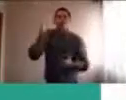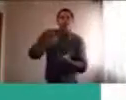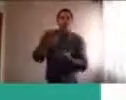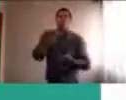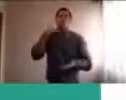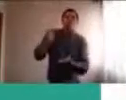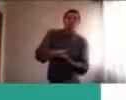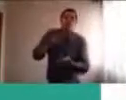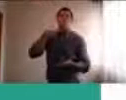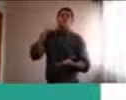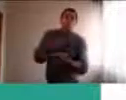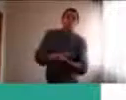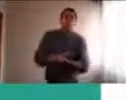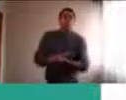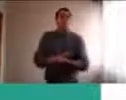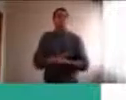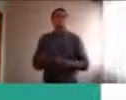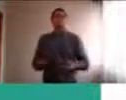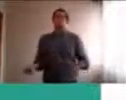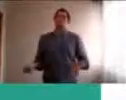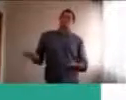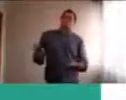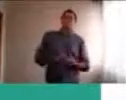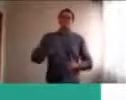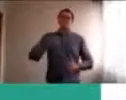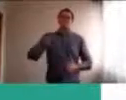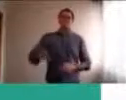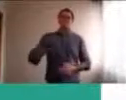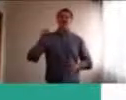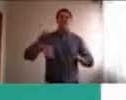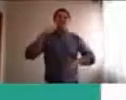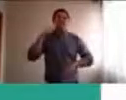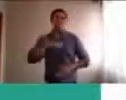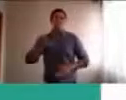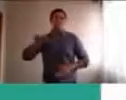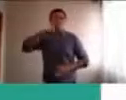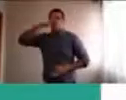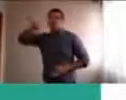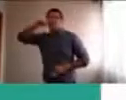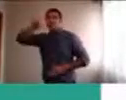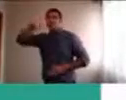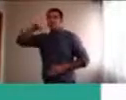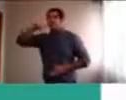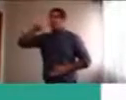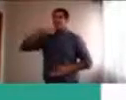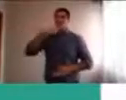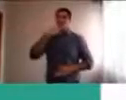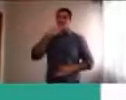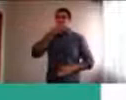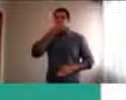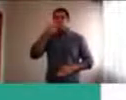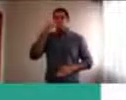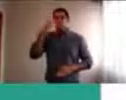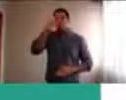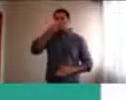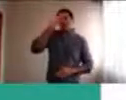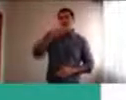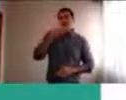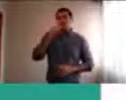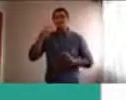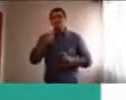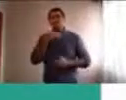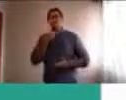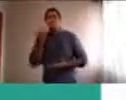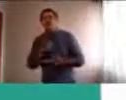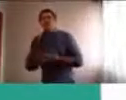chicos, hagan como comentarios, o que estén como, un poco, eh, preocupados, con la idea de la muerte, no, y de quién se va a